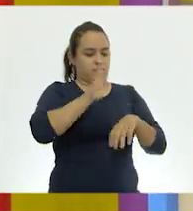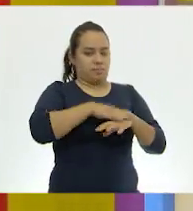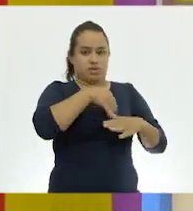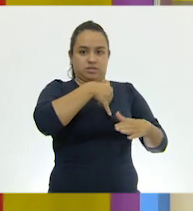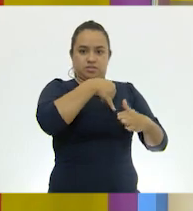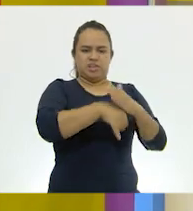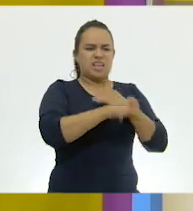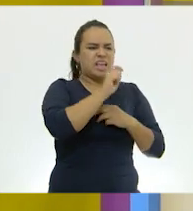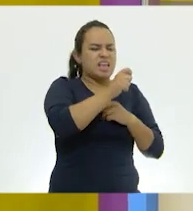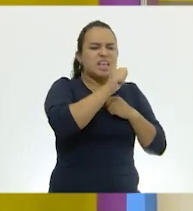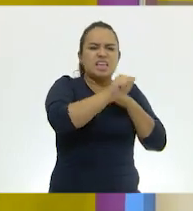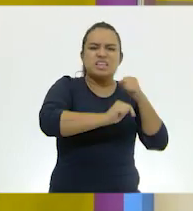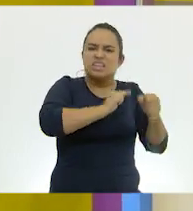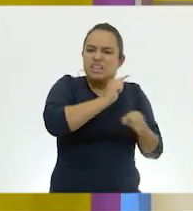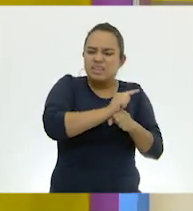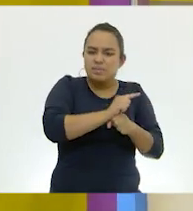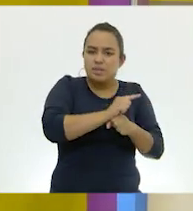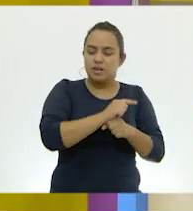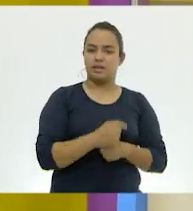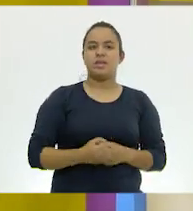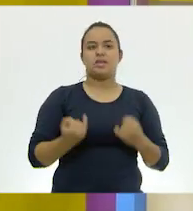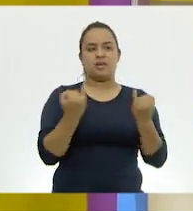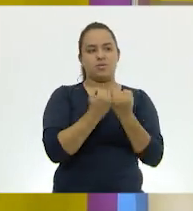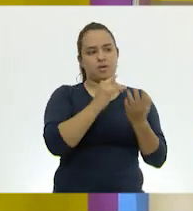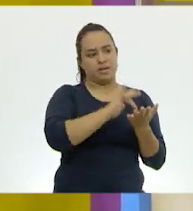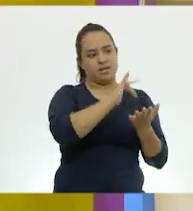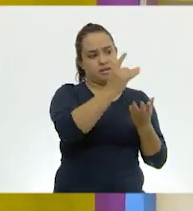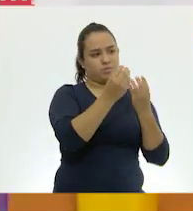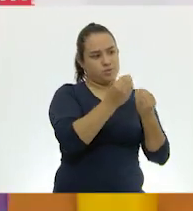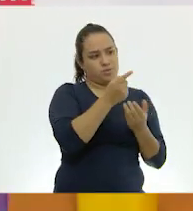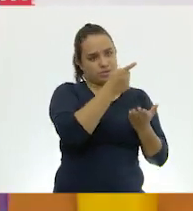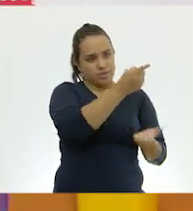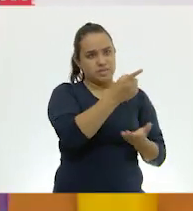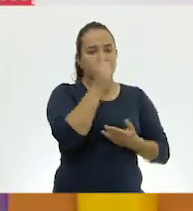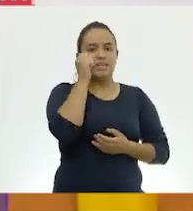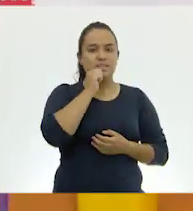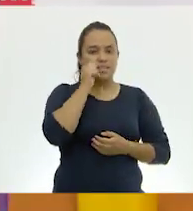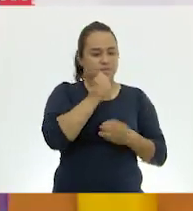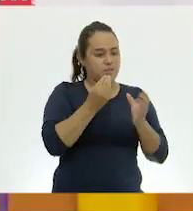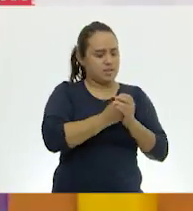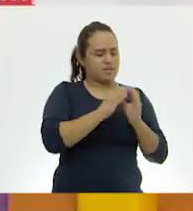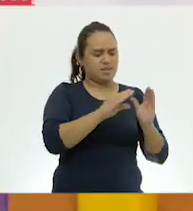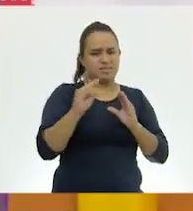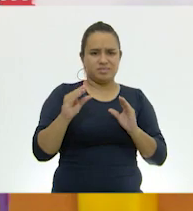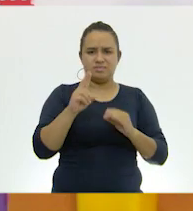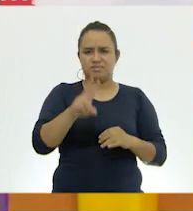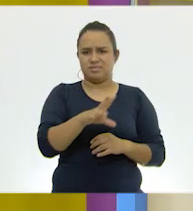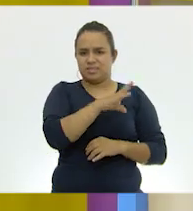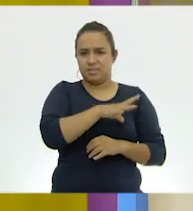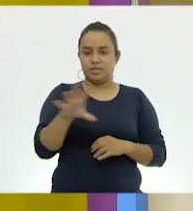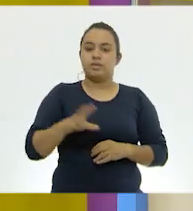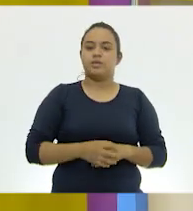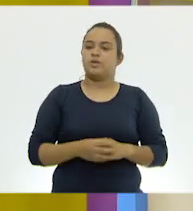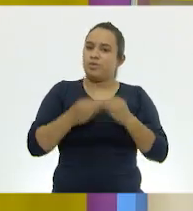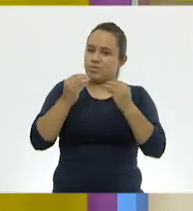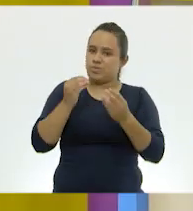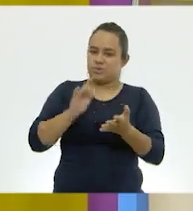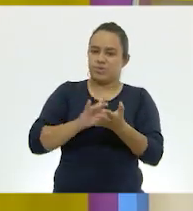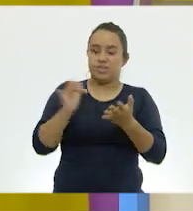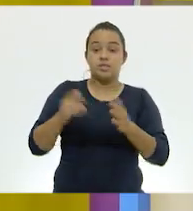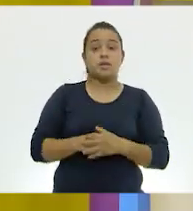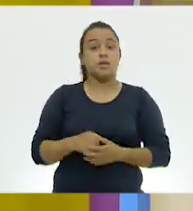estos animales para nosotros. Y bueno, de nuevo Ruth, muchísimas gracias a ti por estas maravillosas clases que nos estás dando. Muchas gracias.